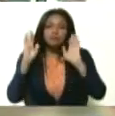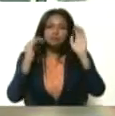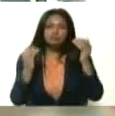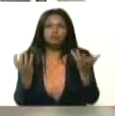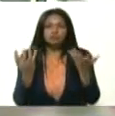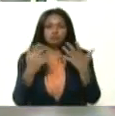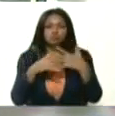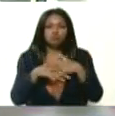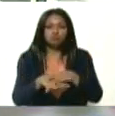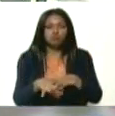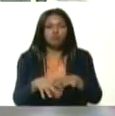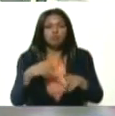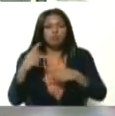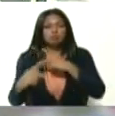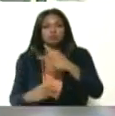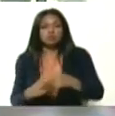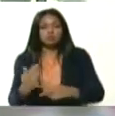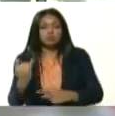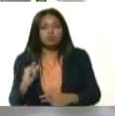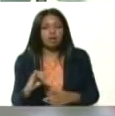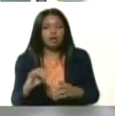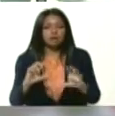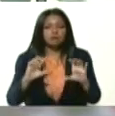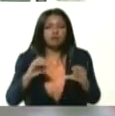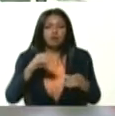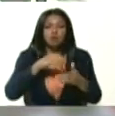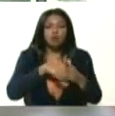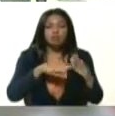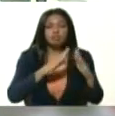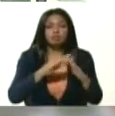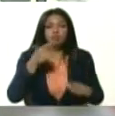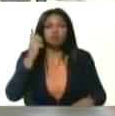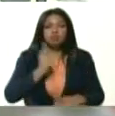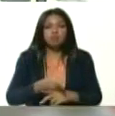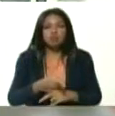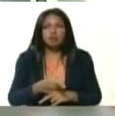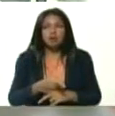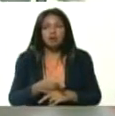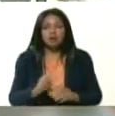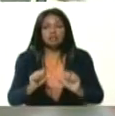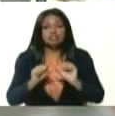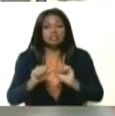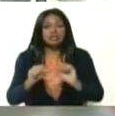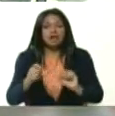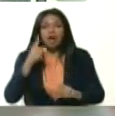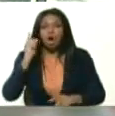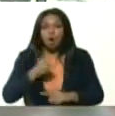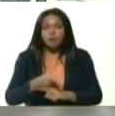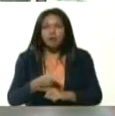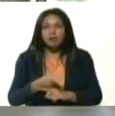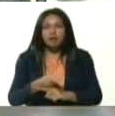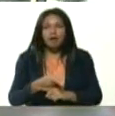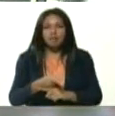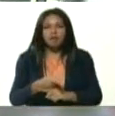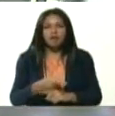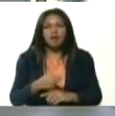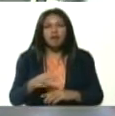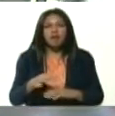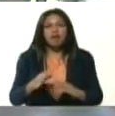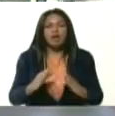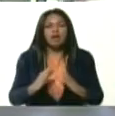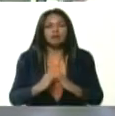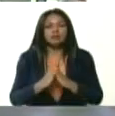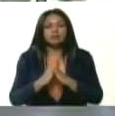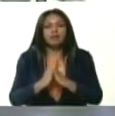en este proceso de cuarentena, donde además usted ordenó un toque de queda, tanto en San Antonio como en Ureña, a